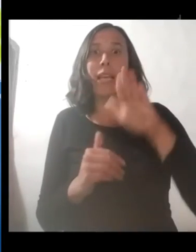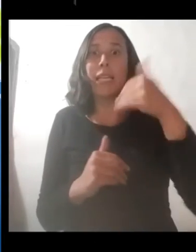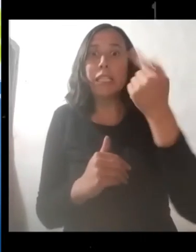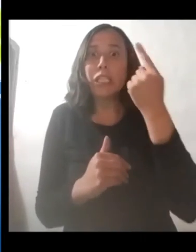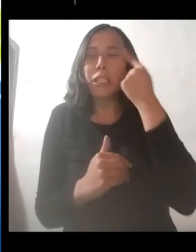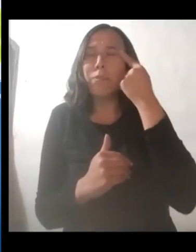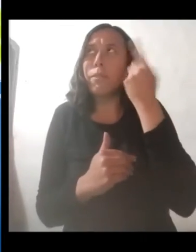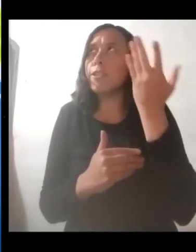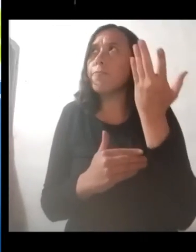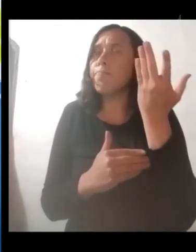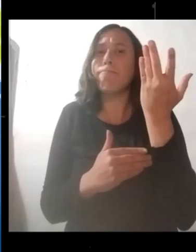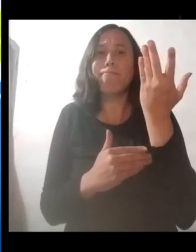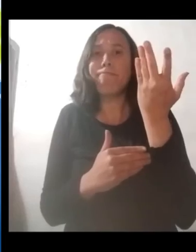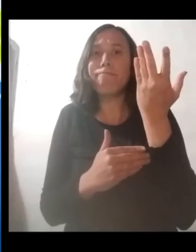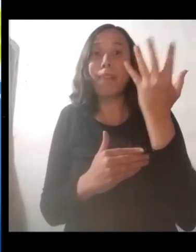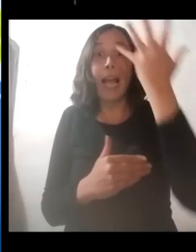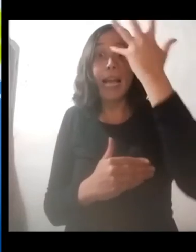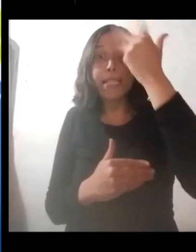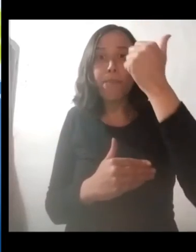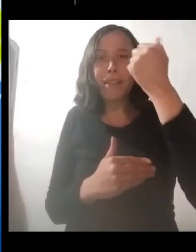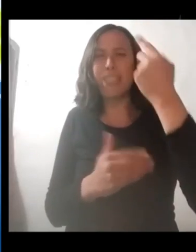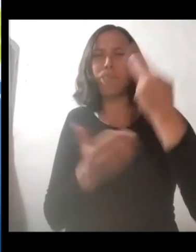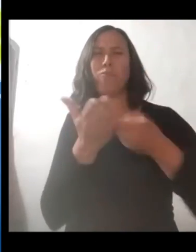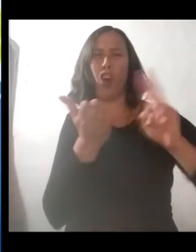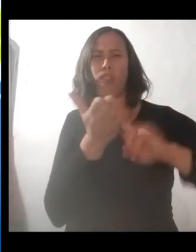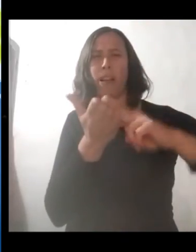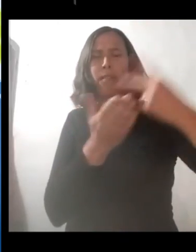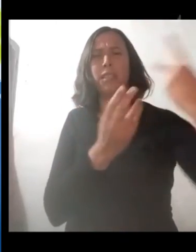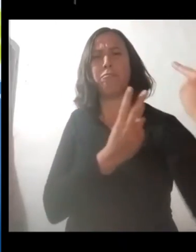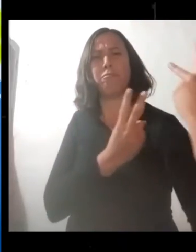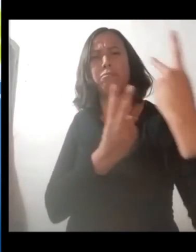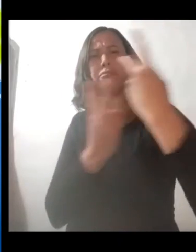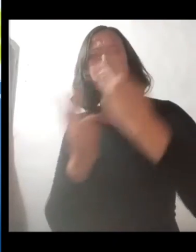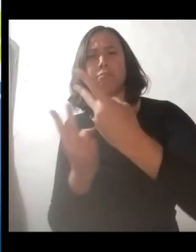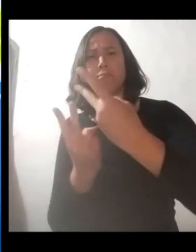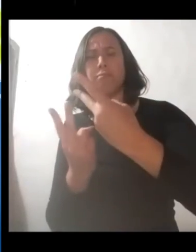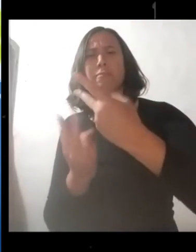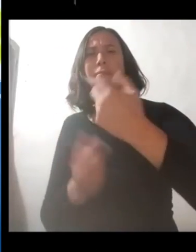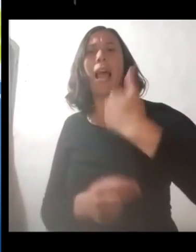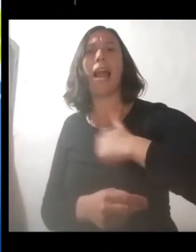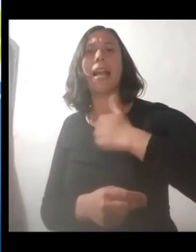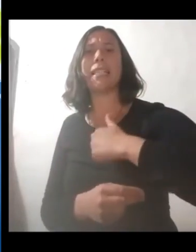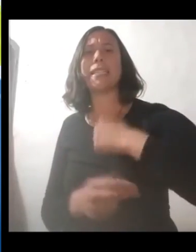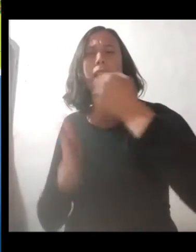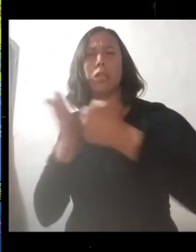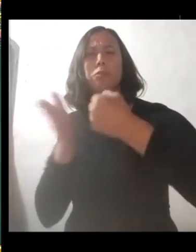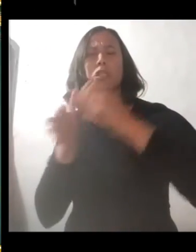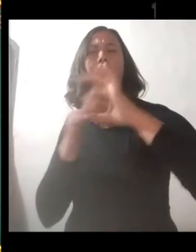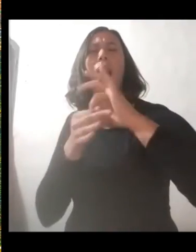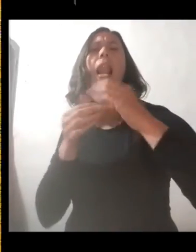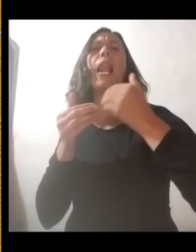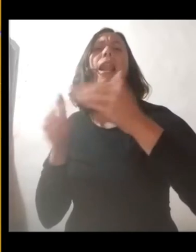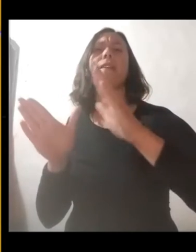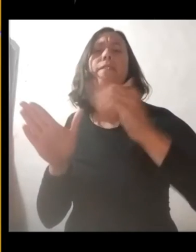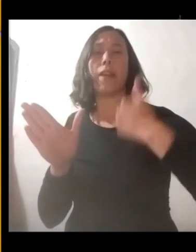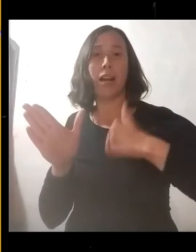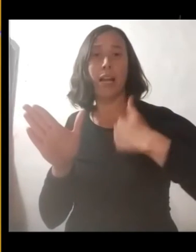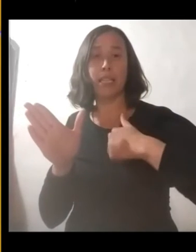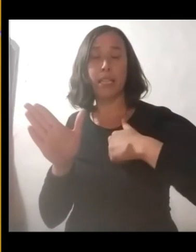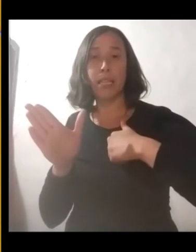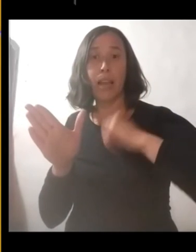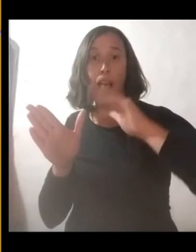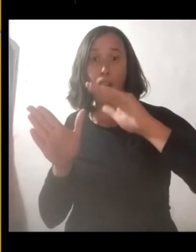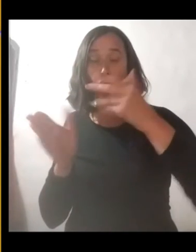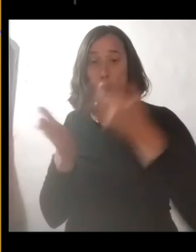Y decide volver a Argentina a luchar por la libertad de su país. Cuando vuelve a Buenos